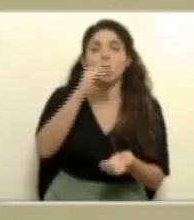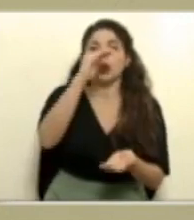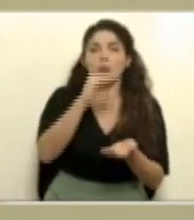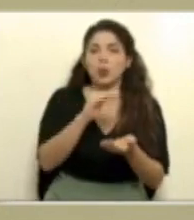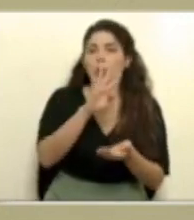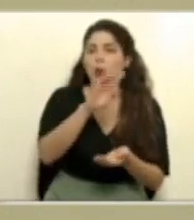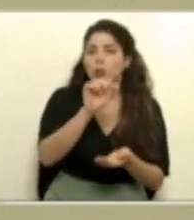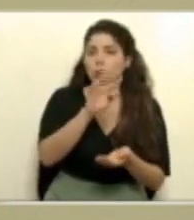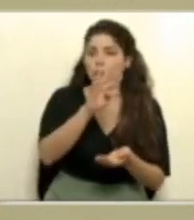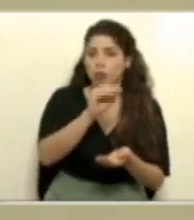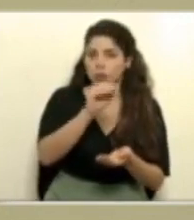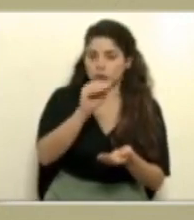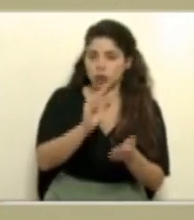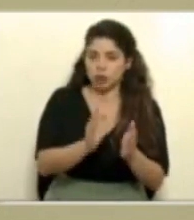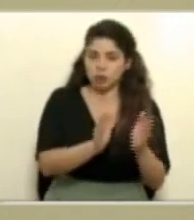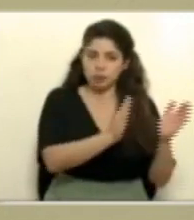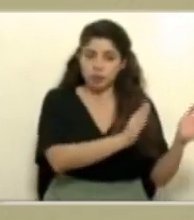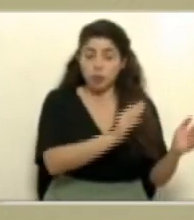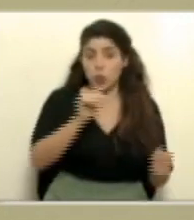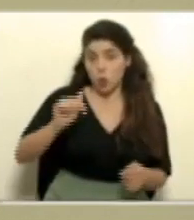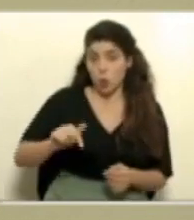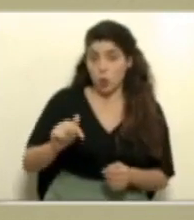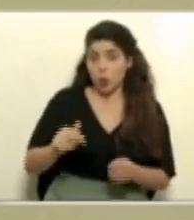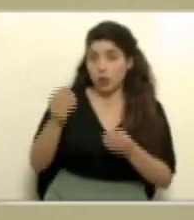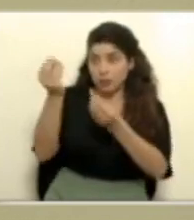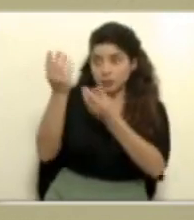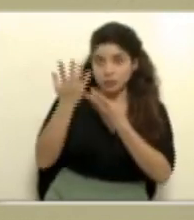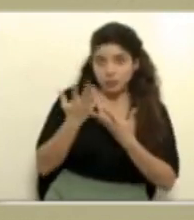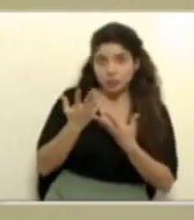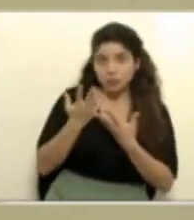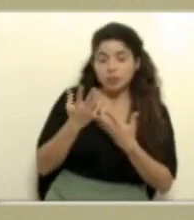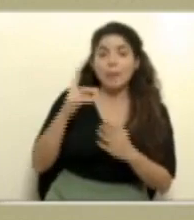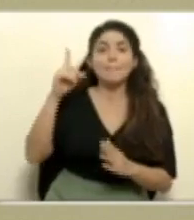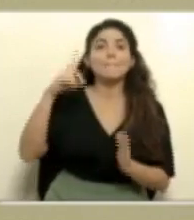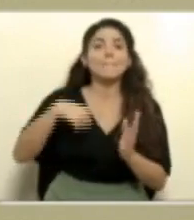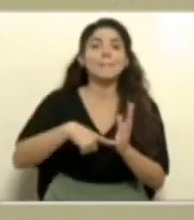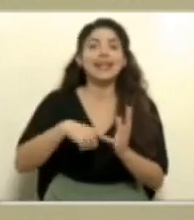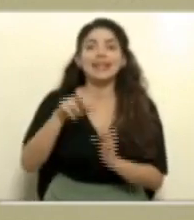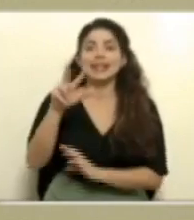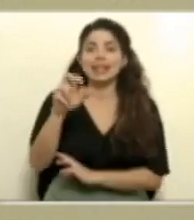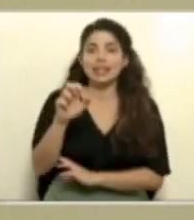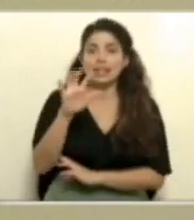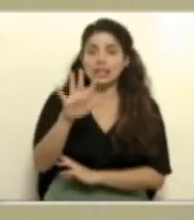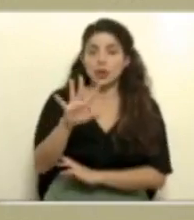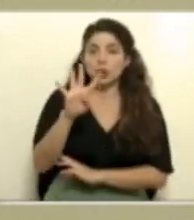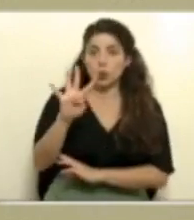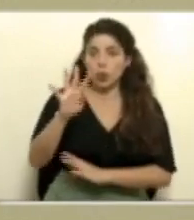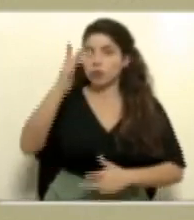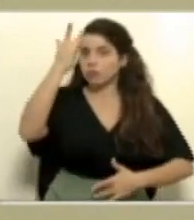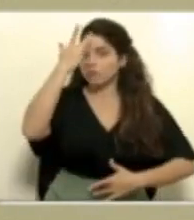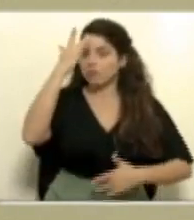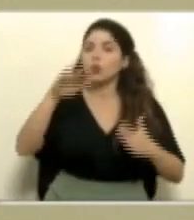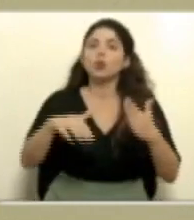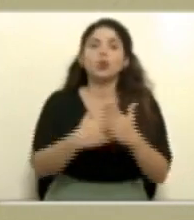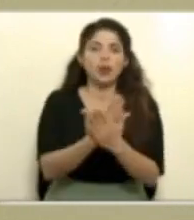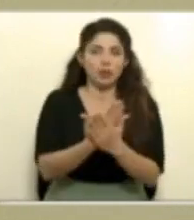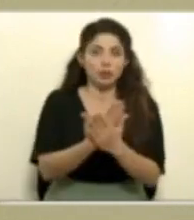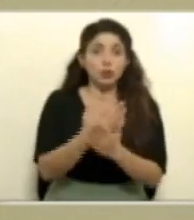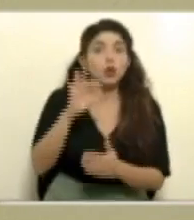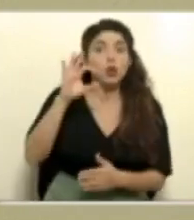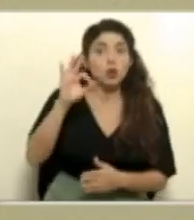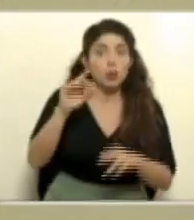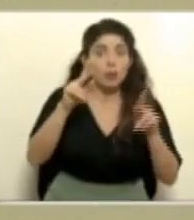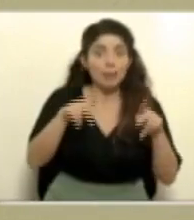Para hoy, se registran 1.354 casos nuevos, 9